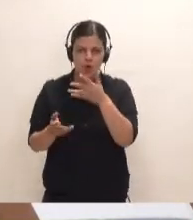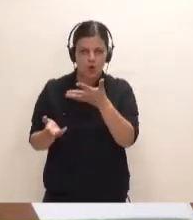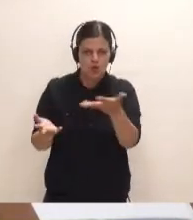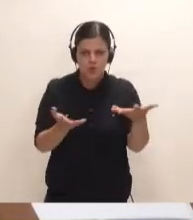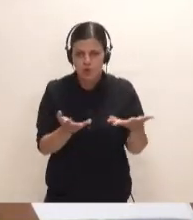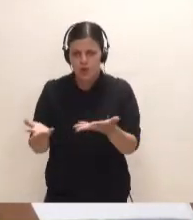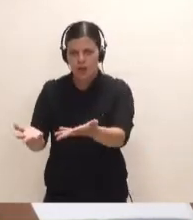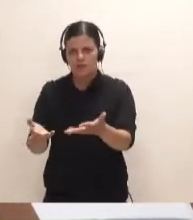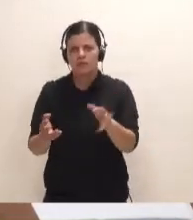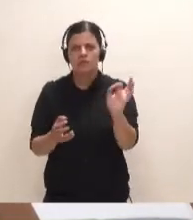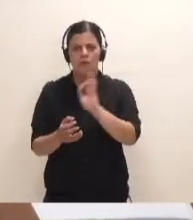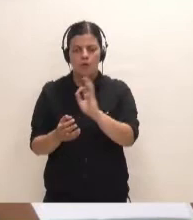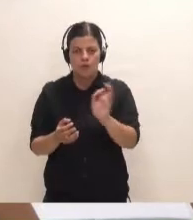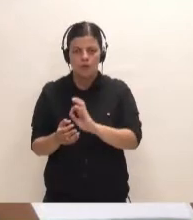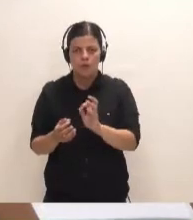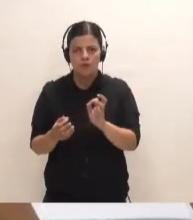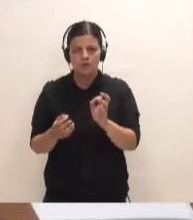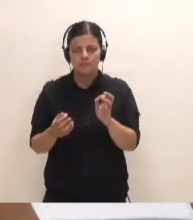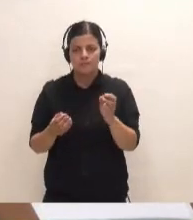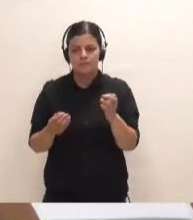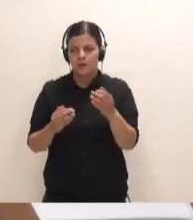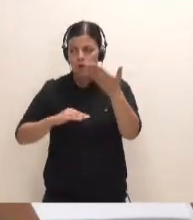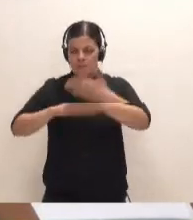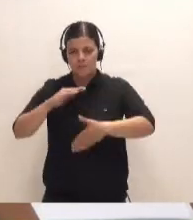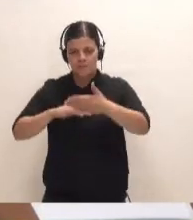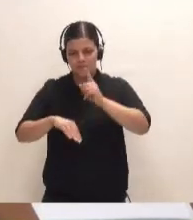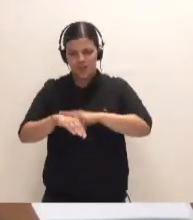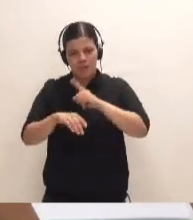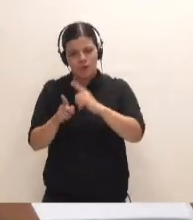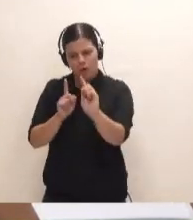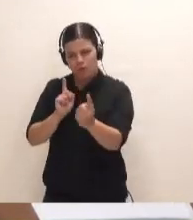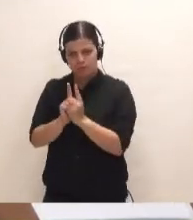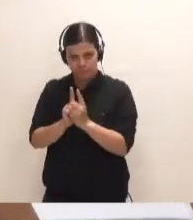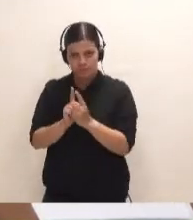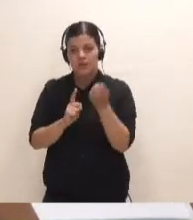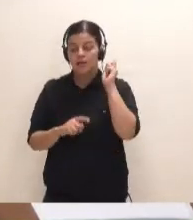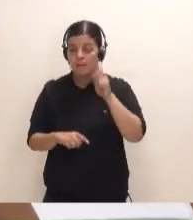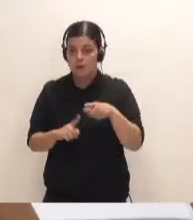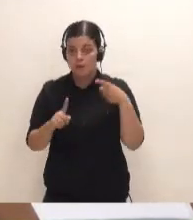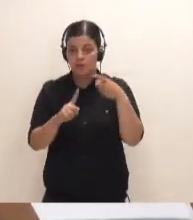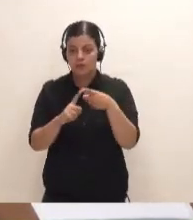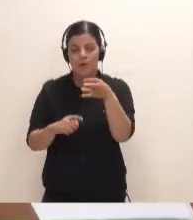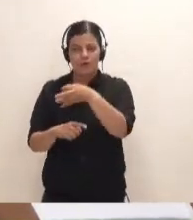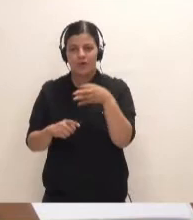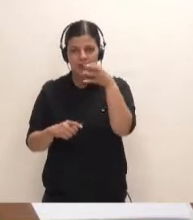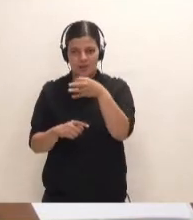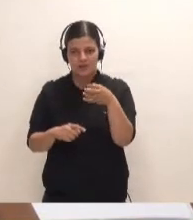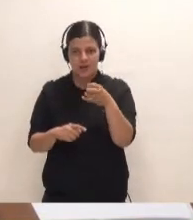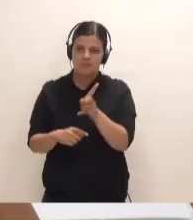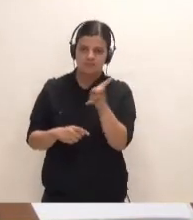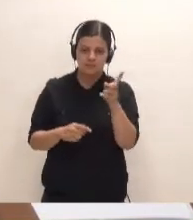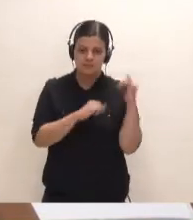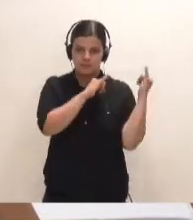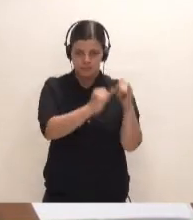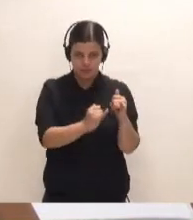plazos más cortos para poder llegar a las islas occidentales. Se